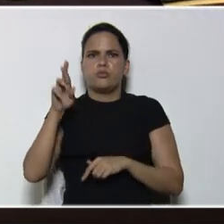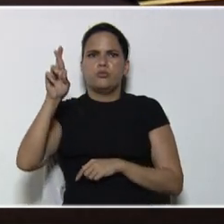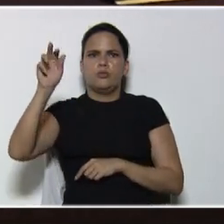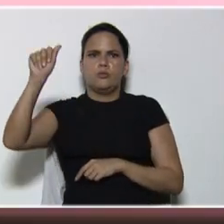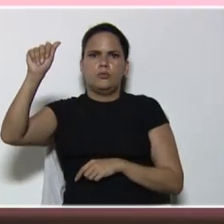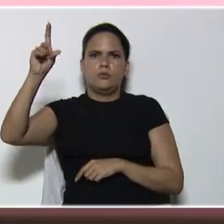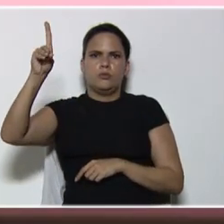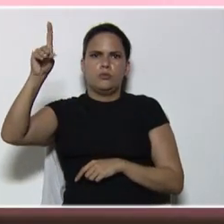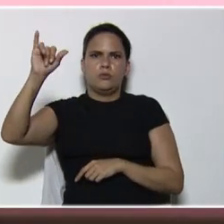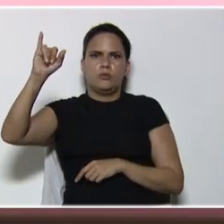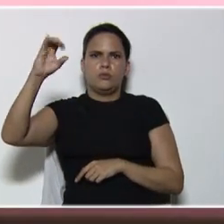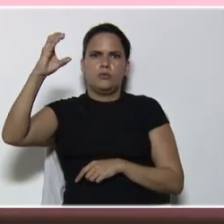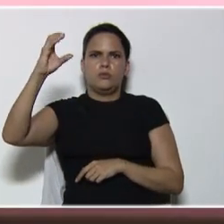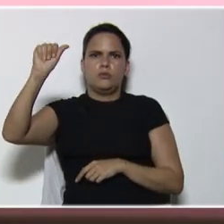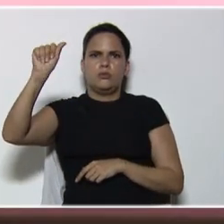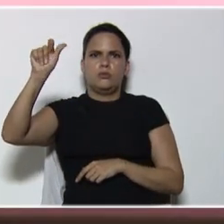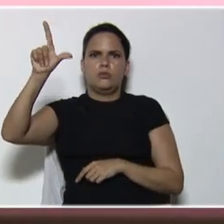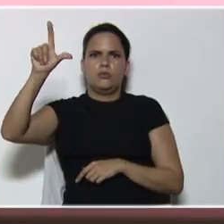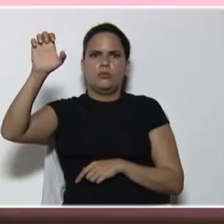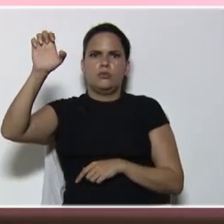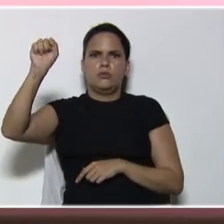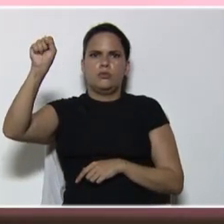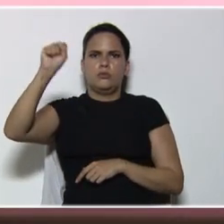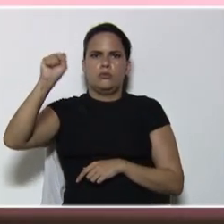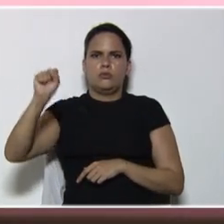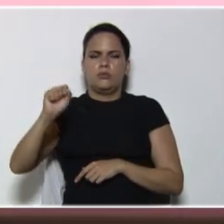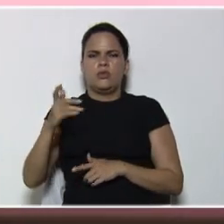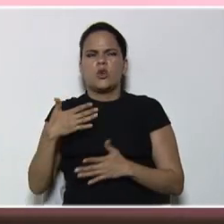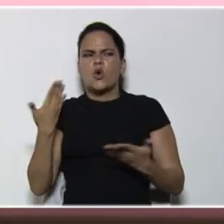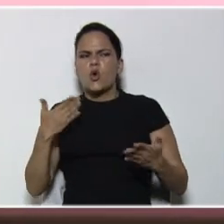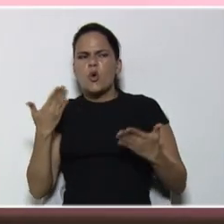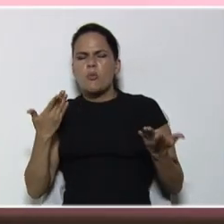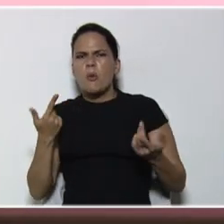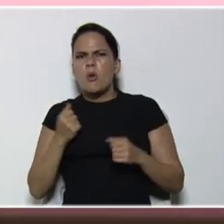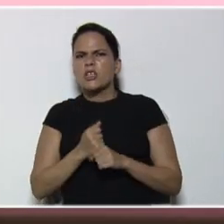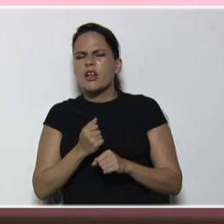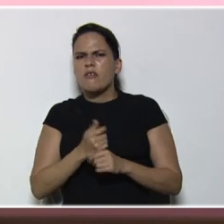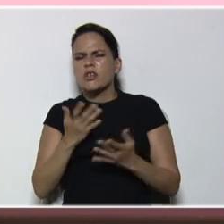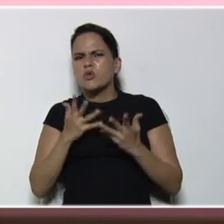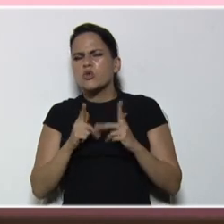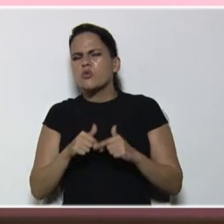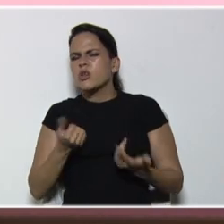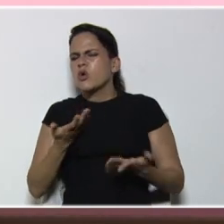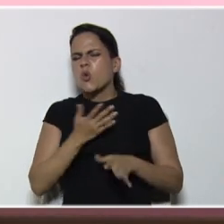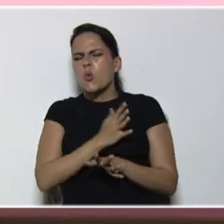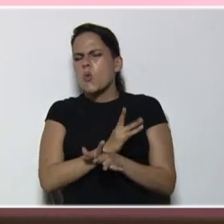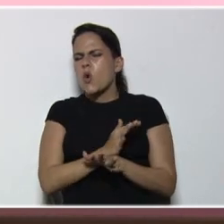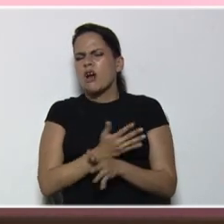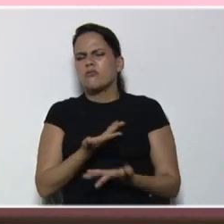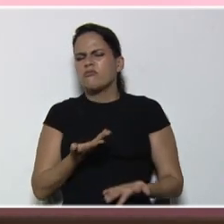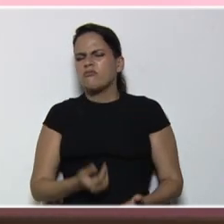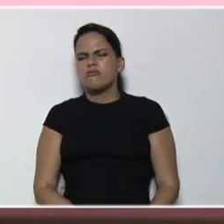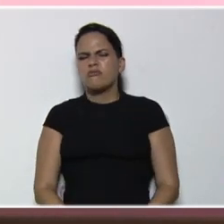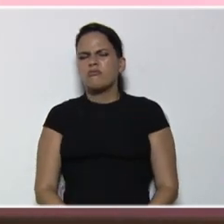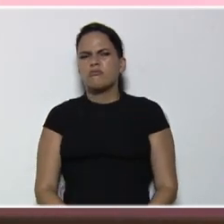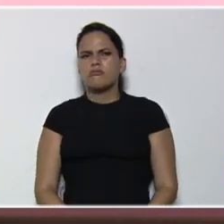radicales, ¿cómo vamos a trabajar, los radicales, con un juego, de mesa?